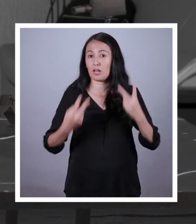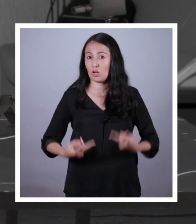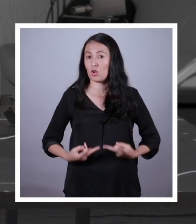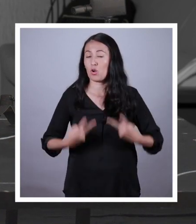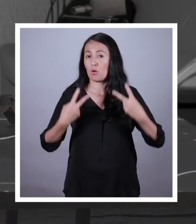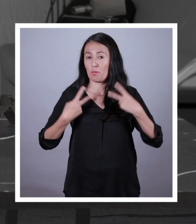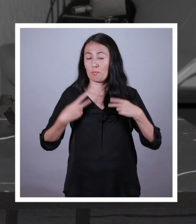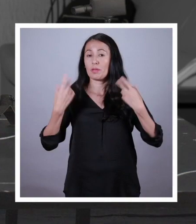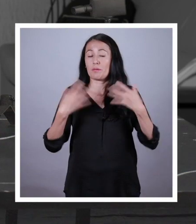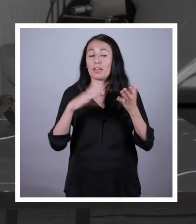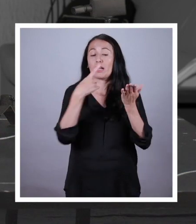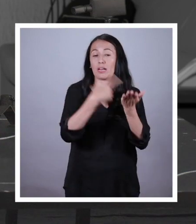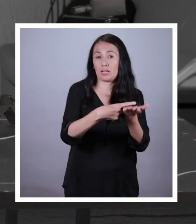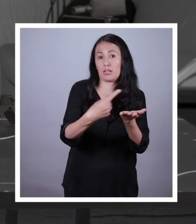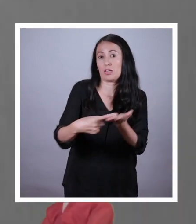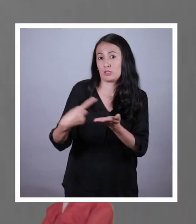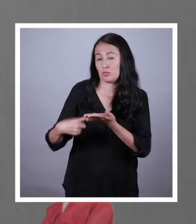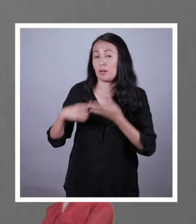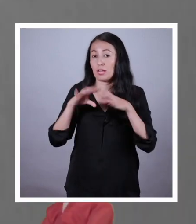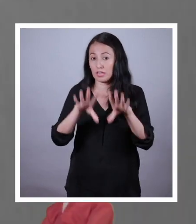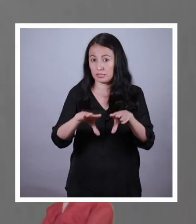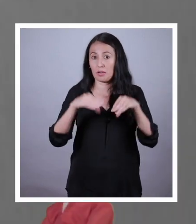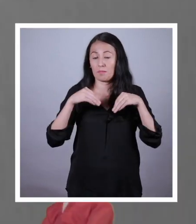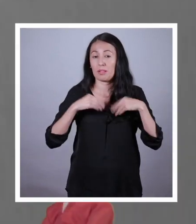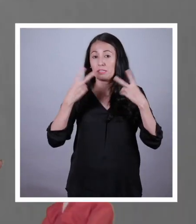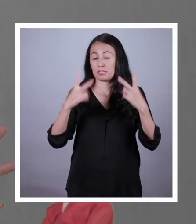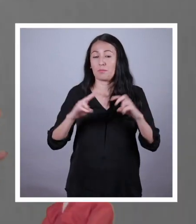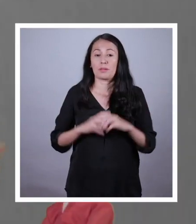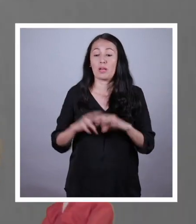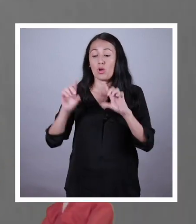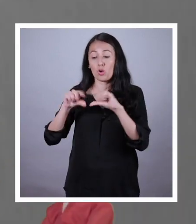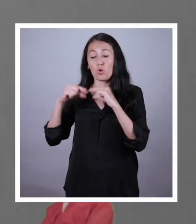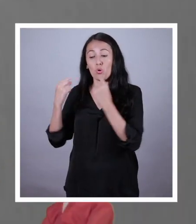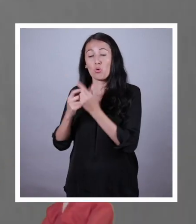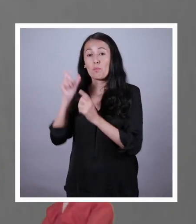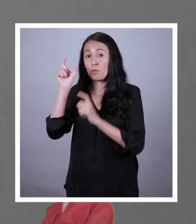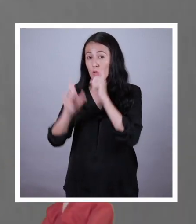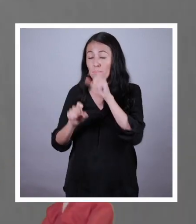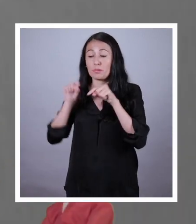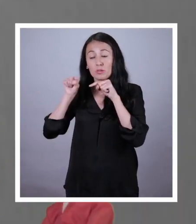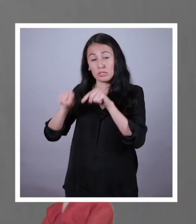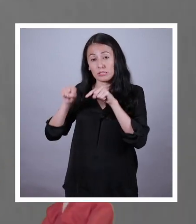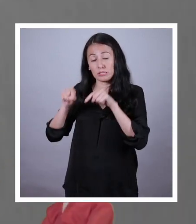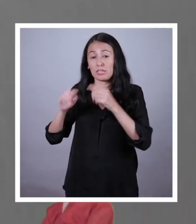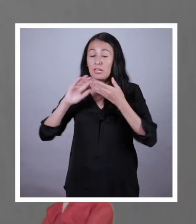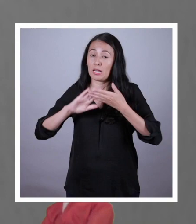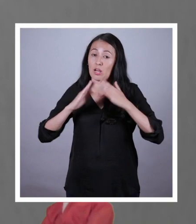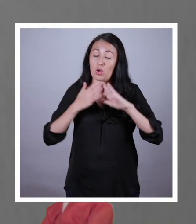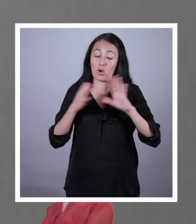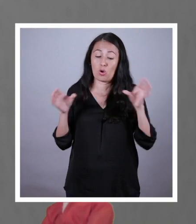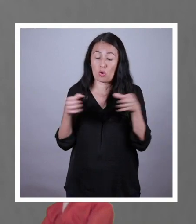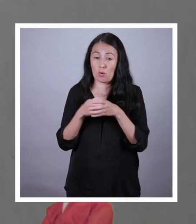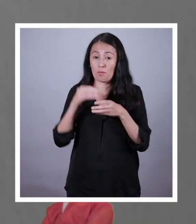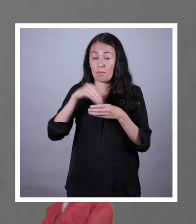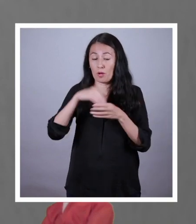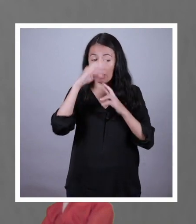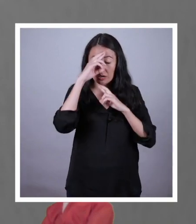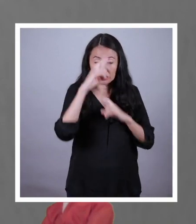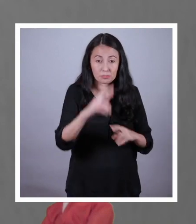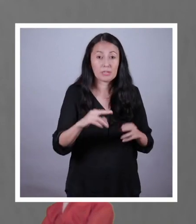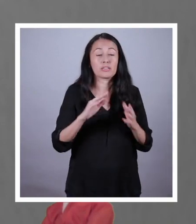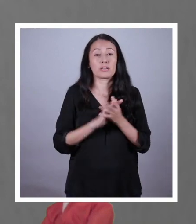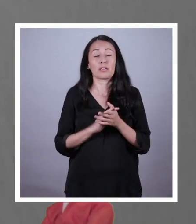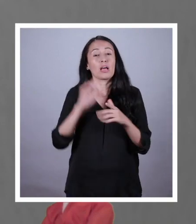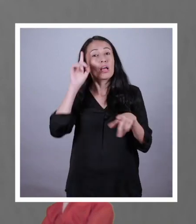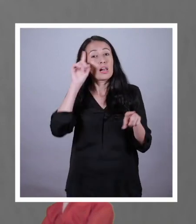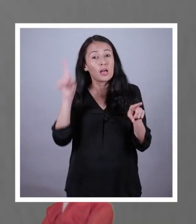discutidas, pactadas y aceptadas Por el grupo de personas que conformen la comunidad dentro de la cual se respetará el acuerdo O por aquellos